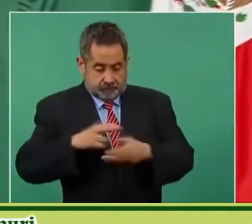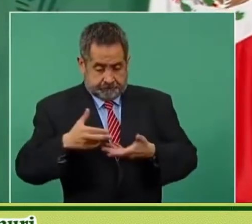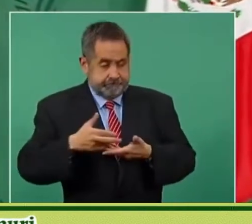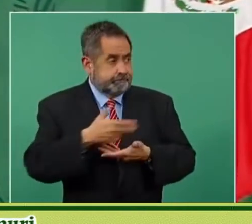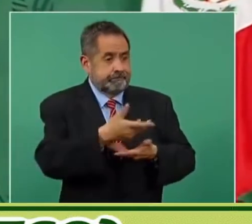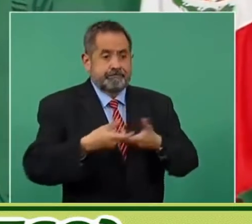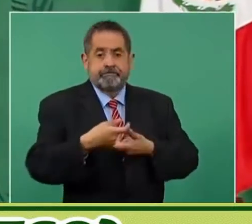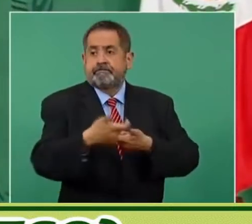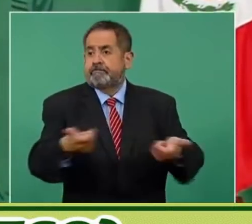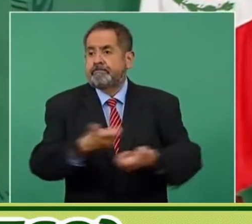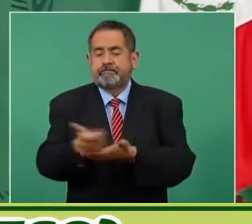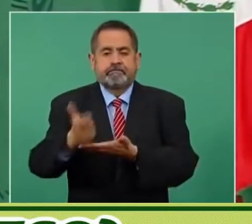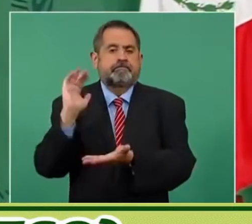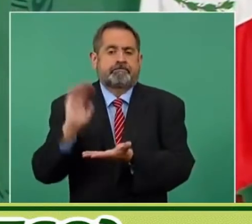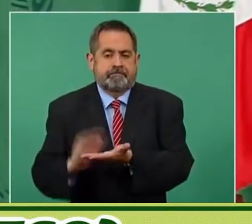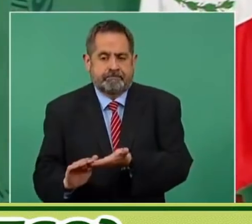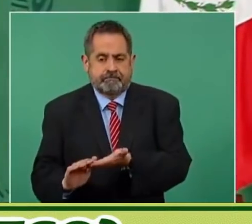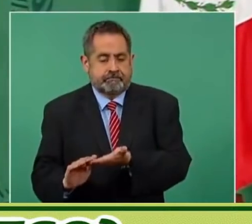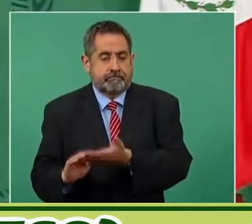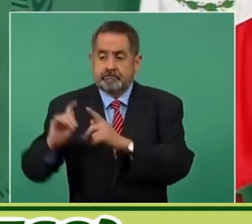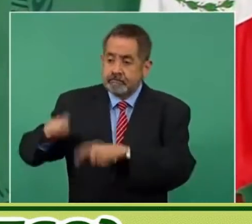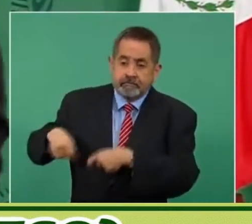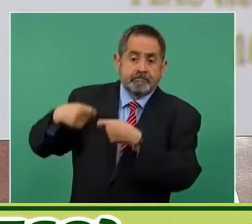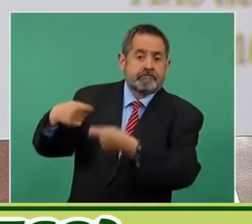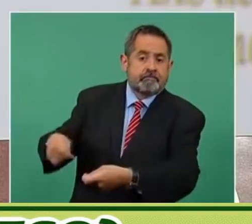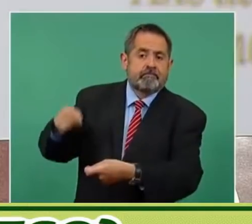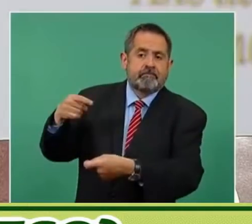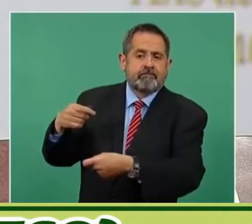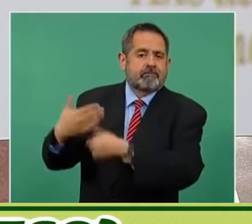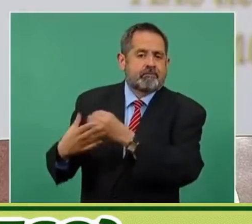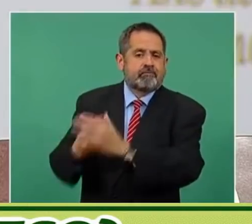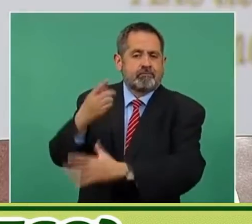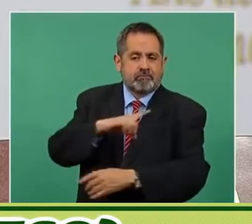no tiene ni para pagar la nómina.